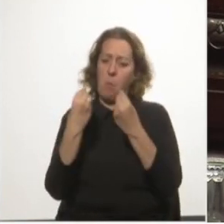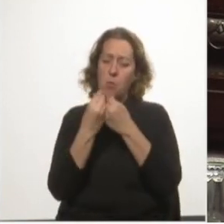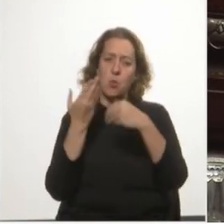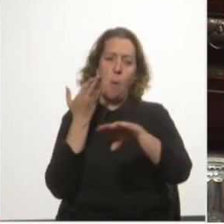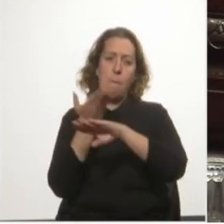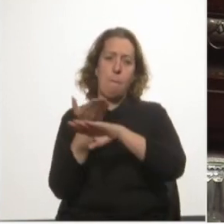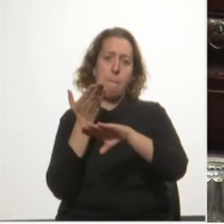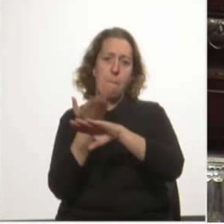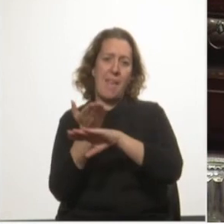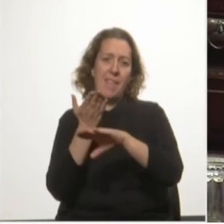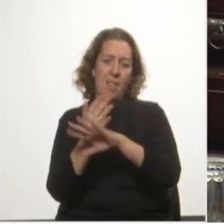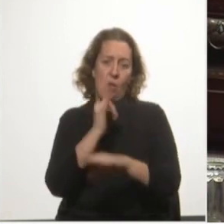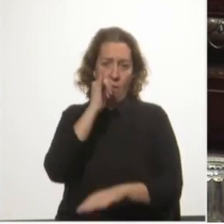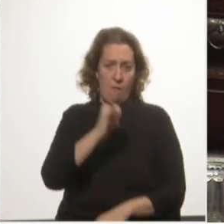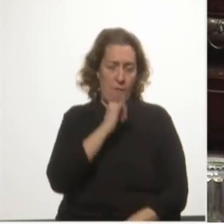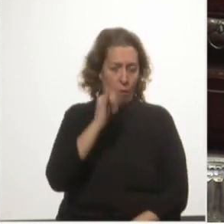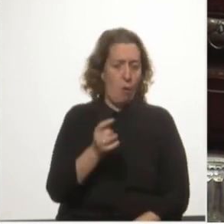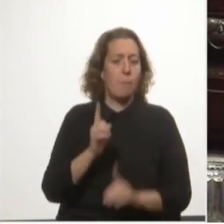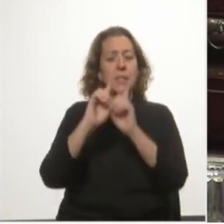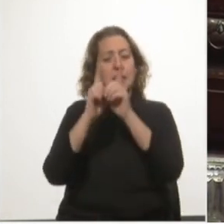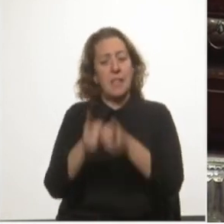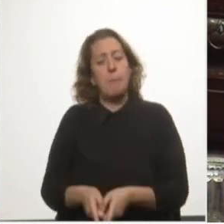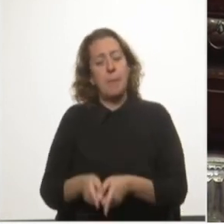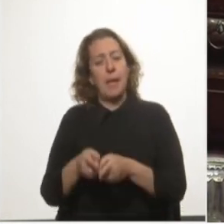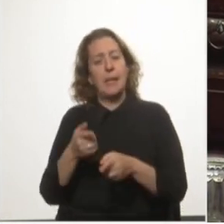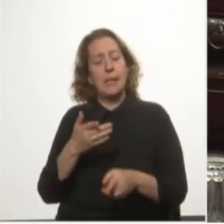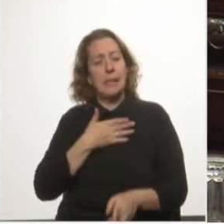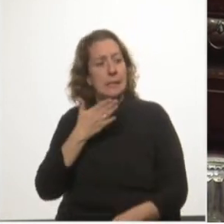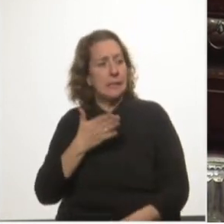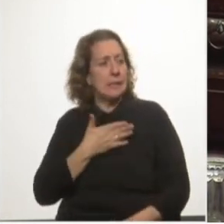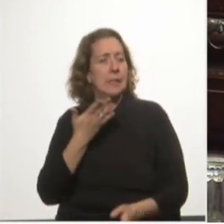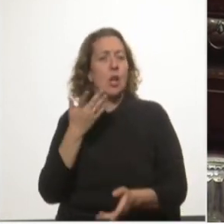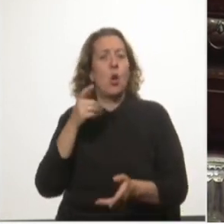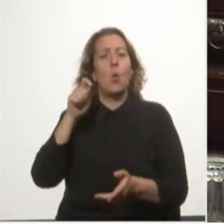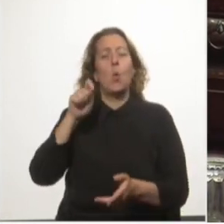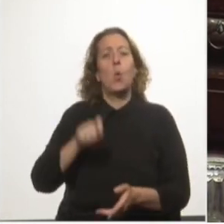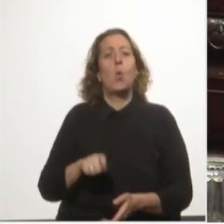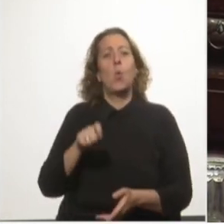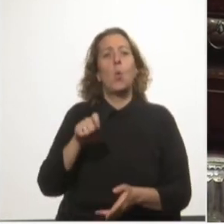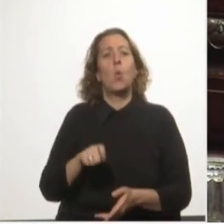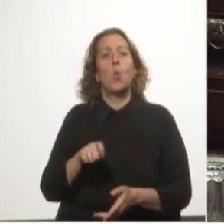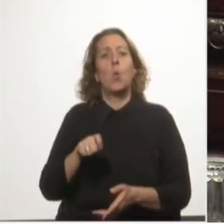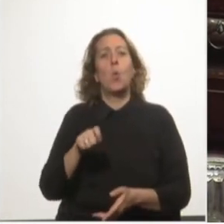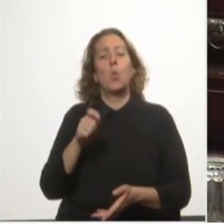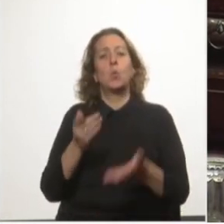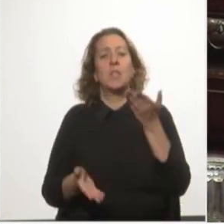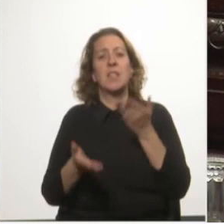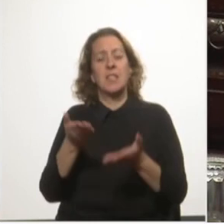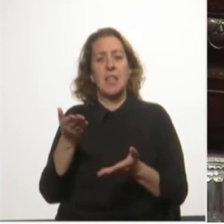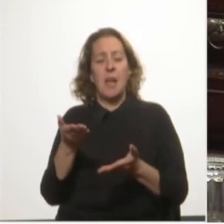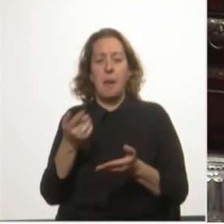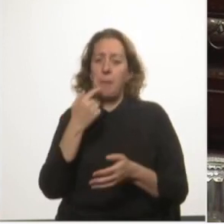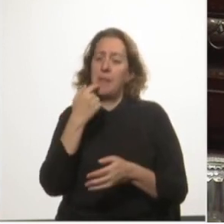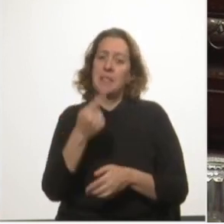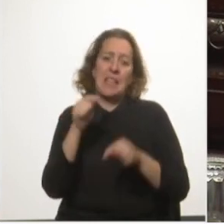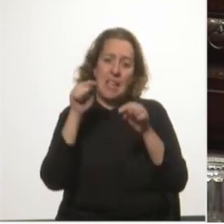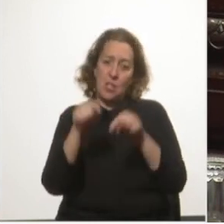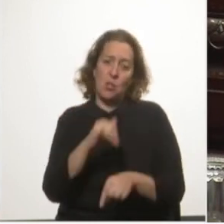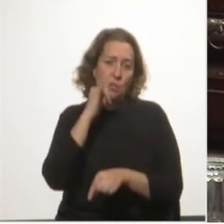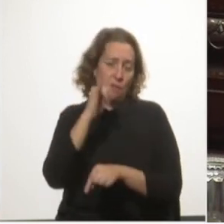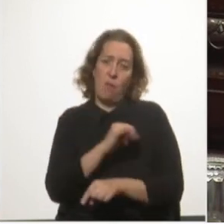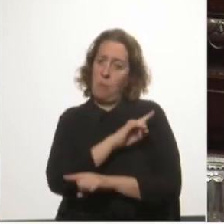informes y a recurrir a la justicia para que conste que tales informes no existen.